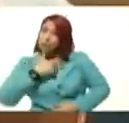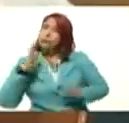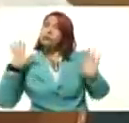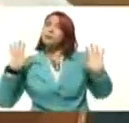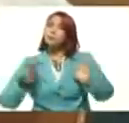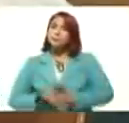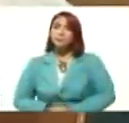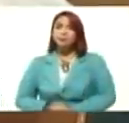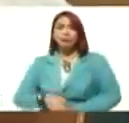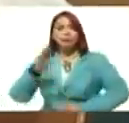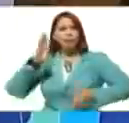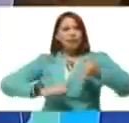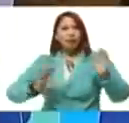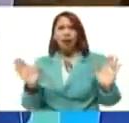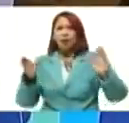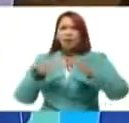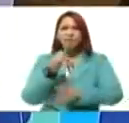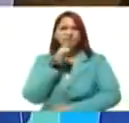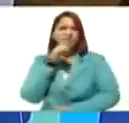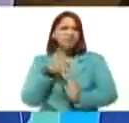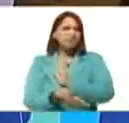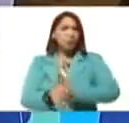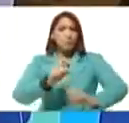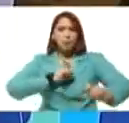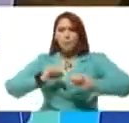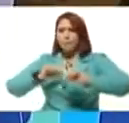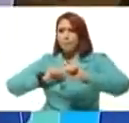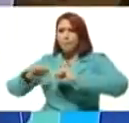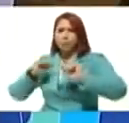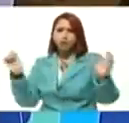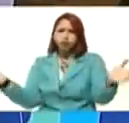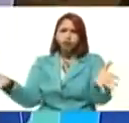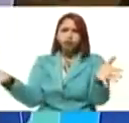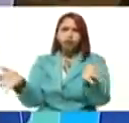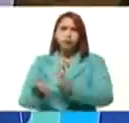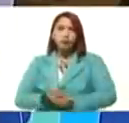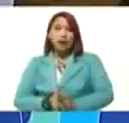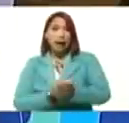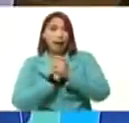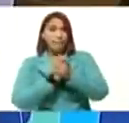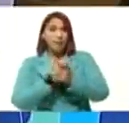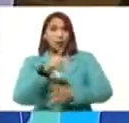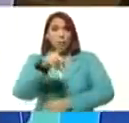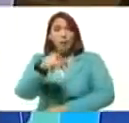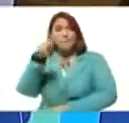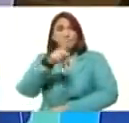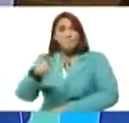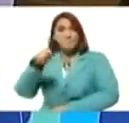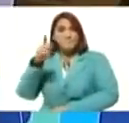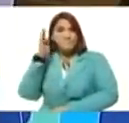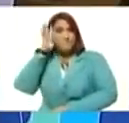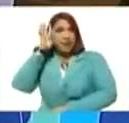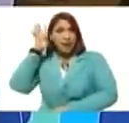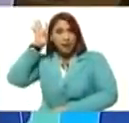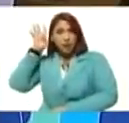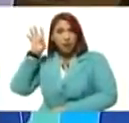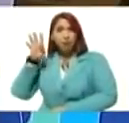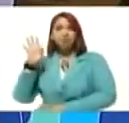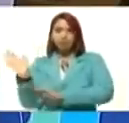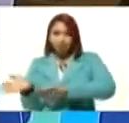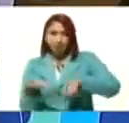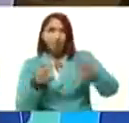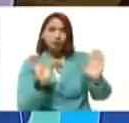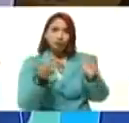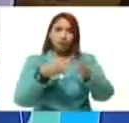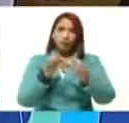Y por último, el equipo de movilización. Compañero Pedro Infante, adelante del equipo de movilización, él